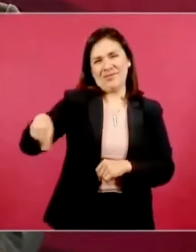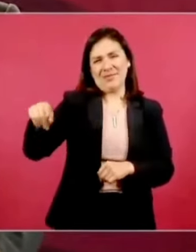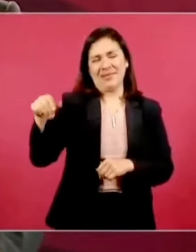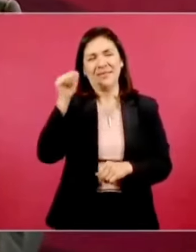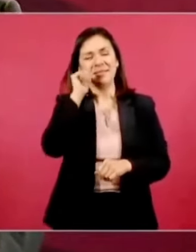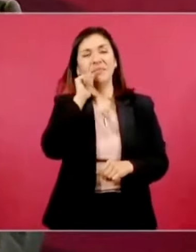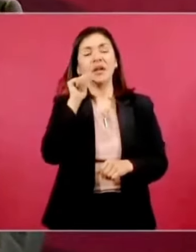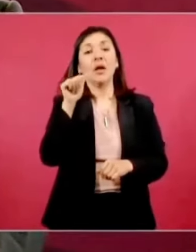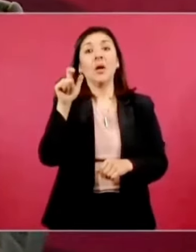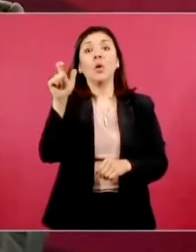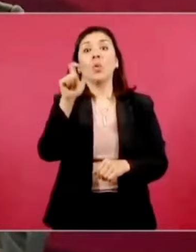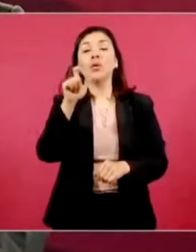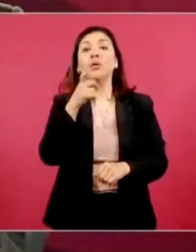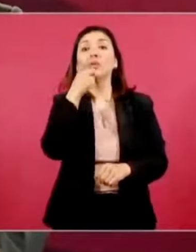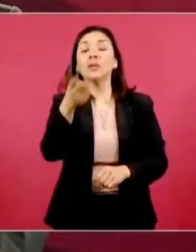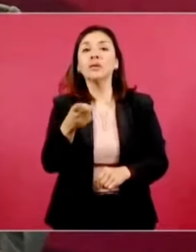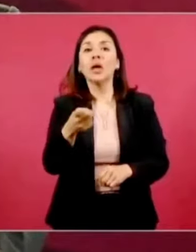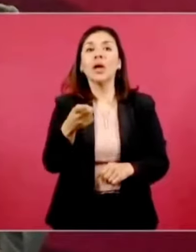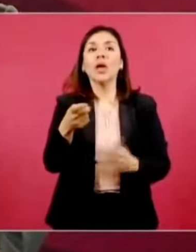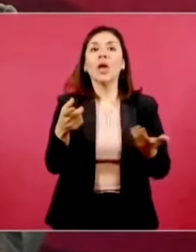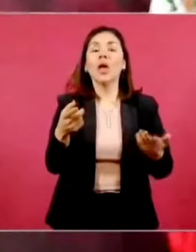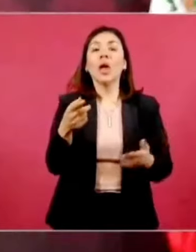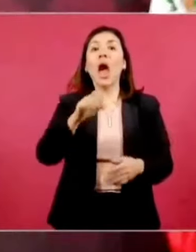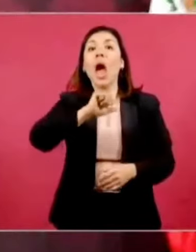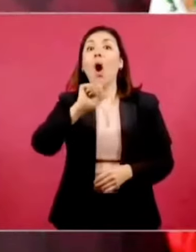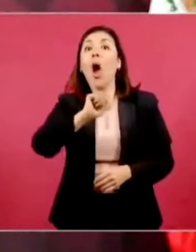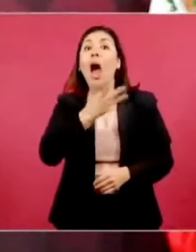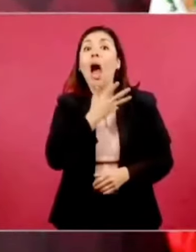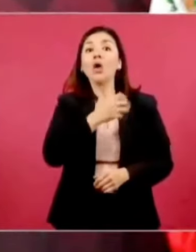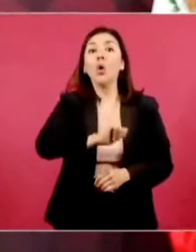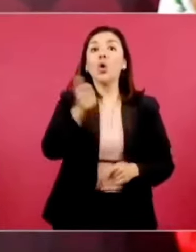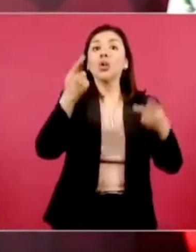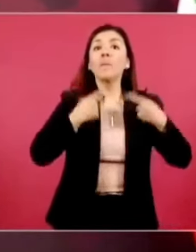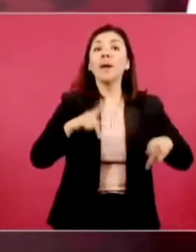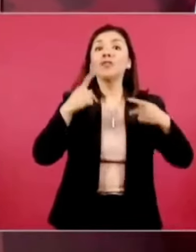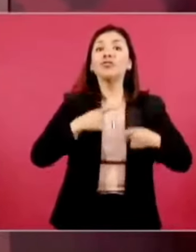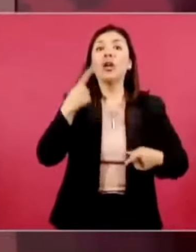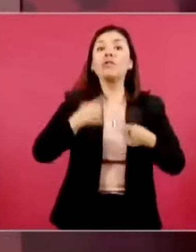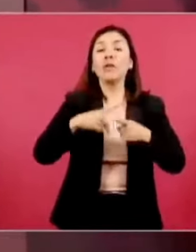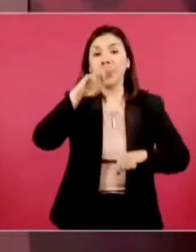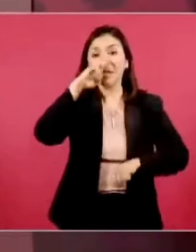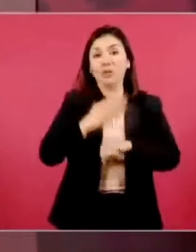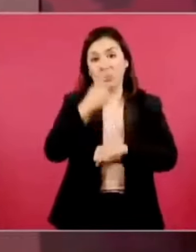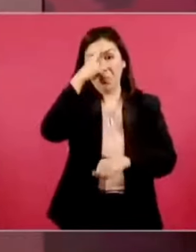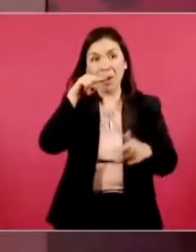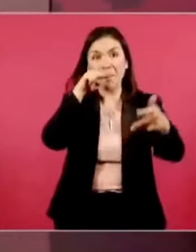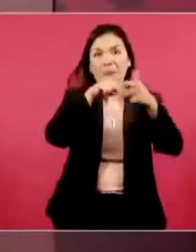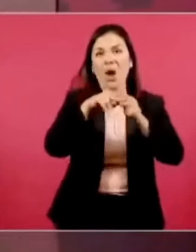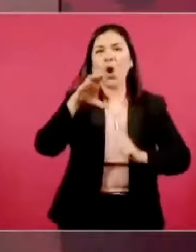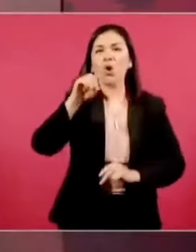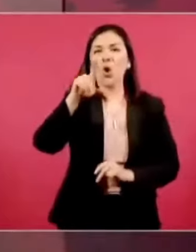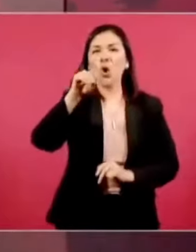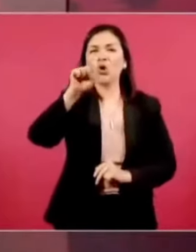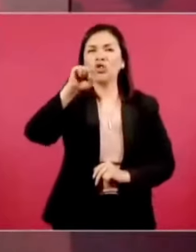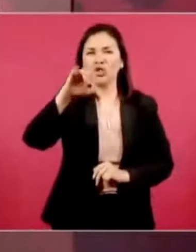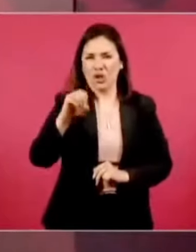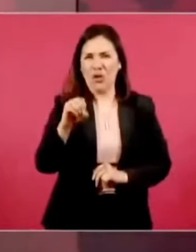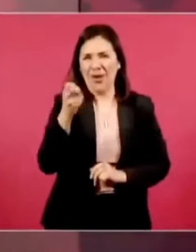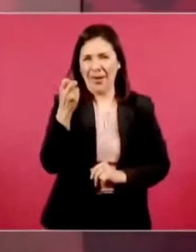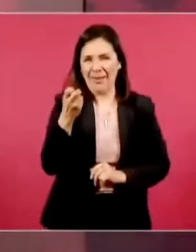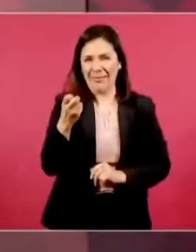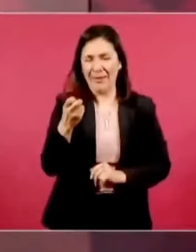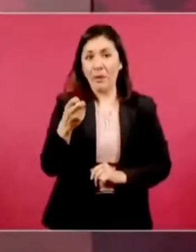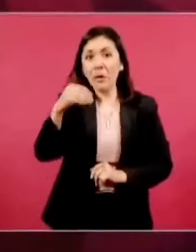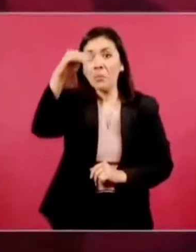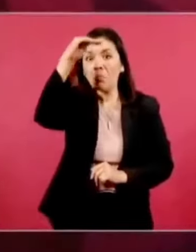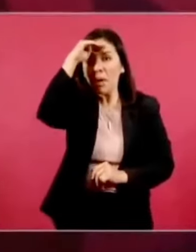segundo tirador, piensan que es una cosa que yo tramé.